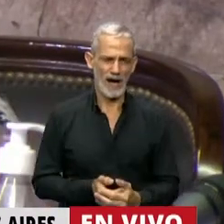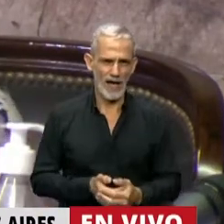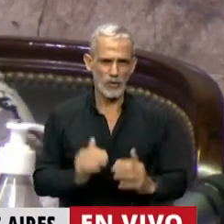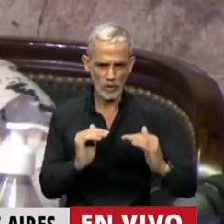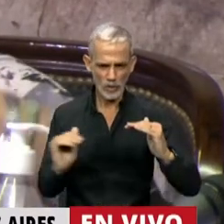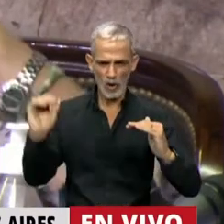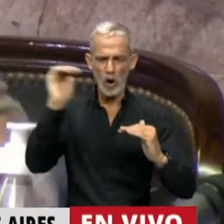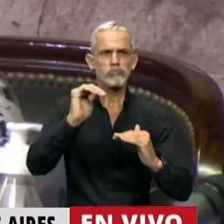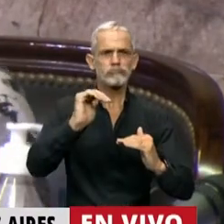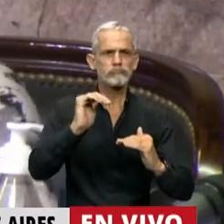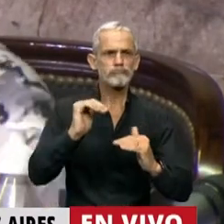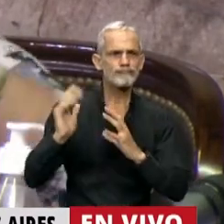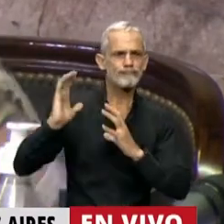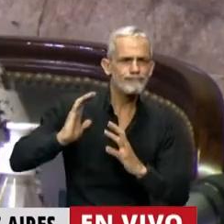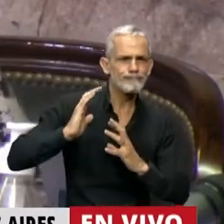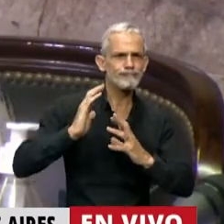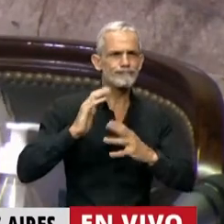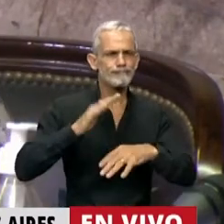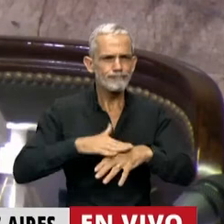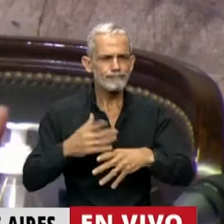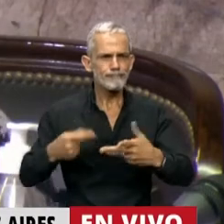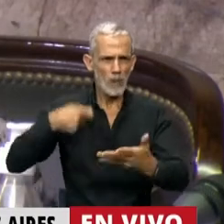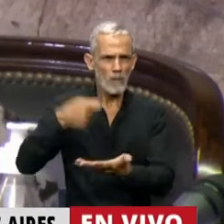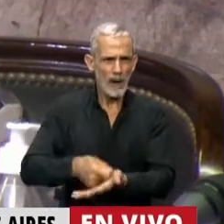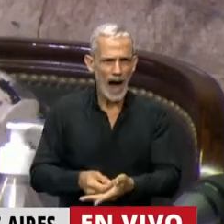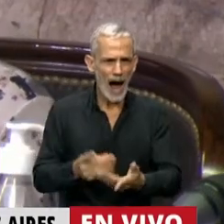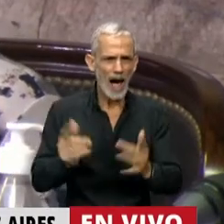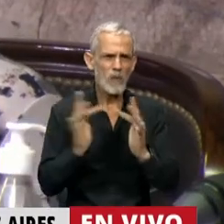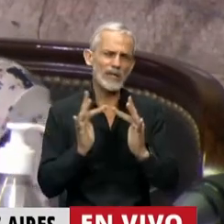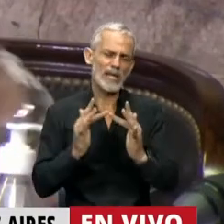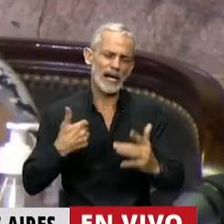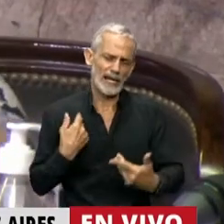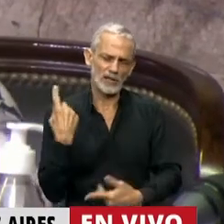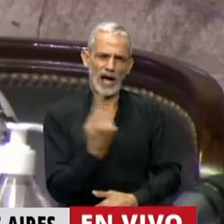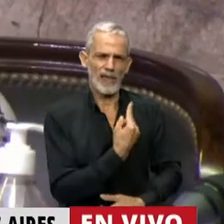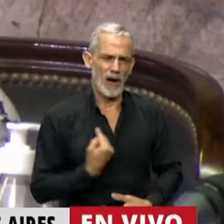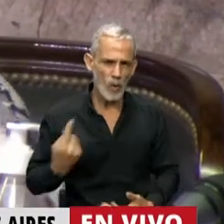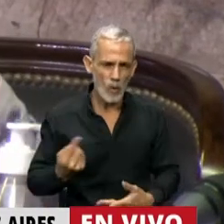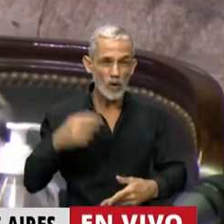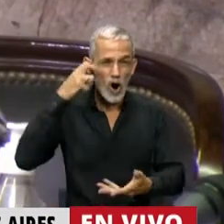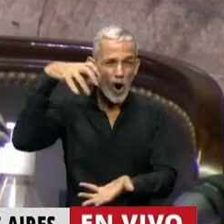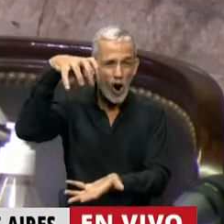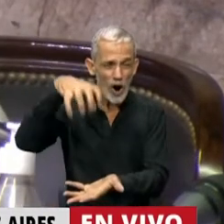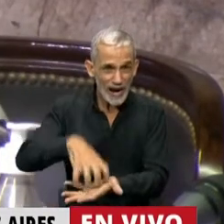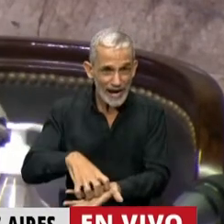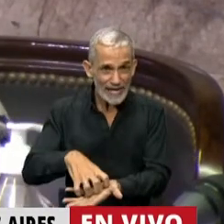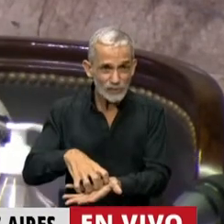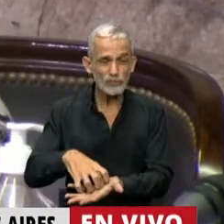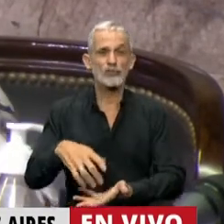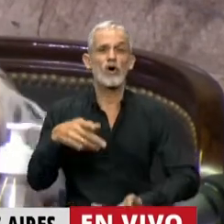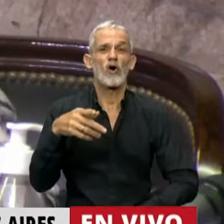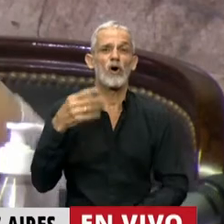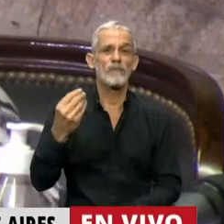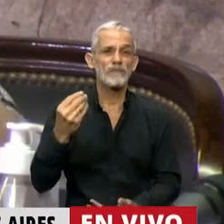excesiva sobrecarga laboral, hemos pagado de nuestro bolsillo la conectividad. Este Congreso, este Congreso,